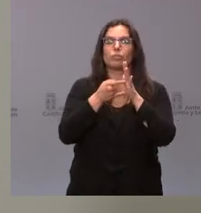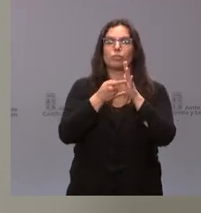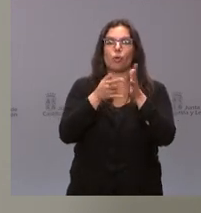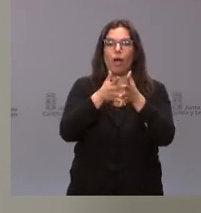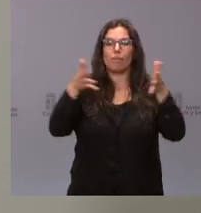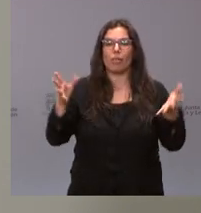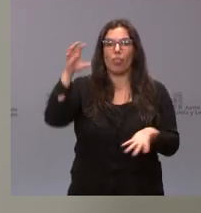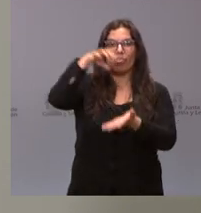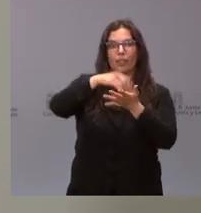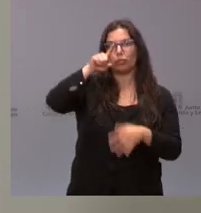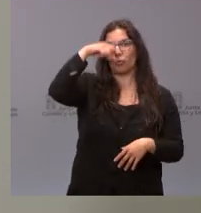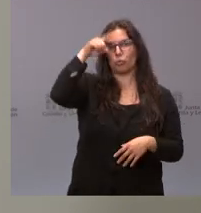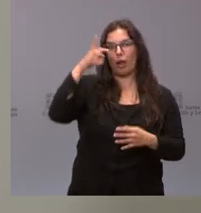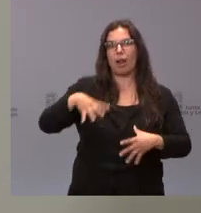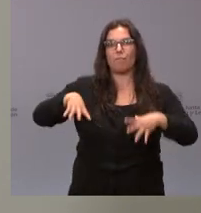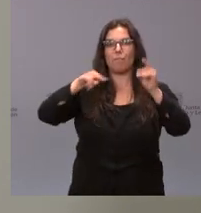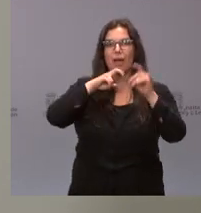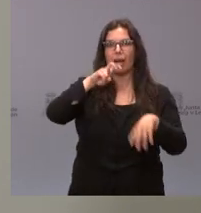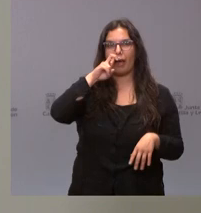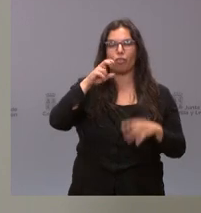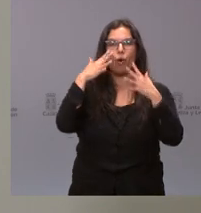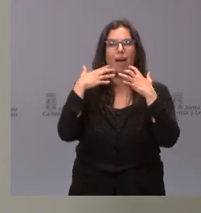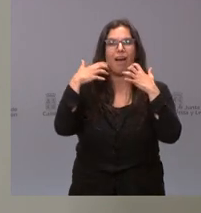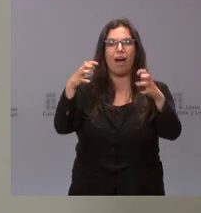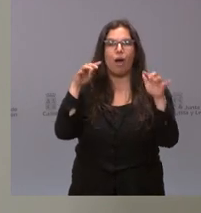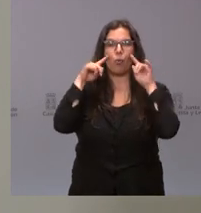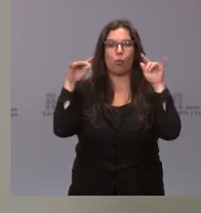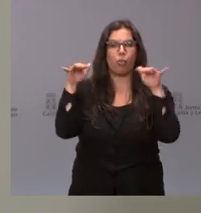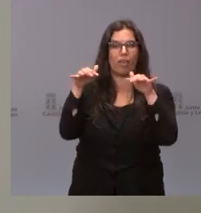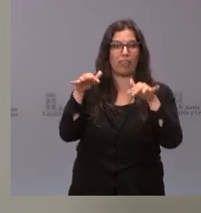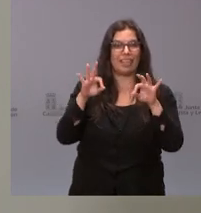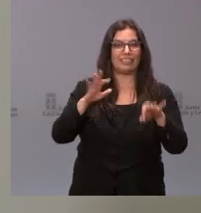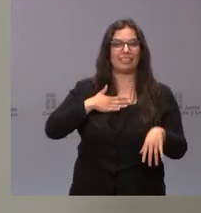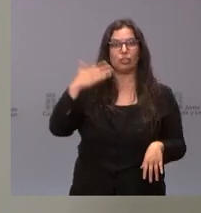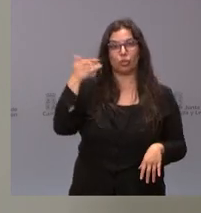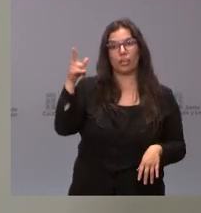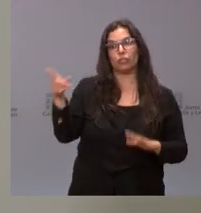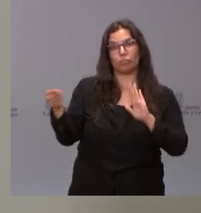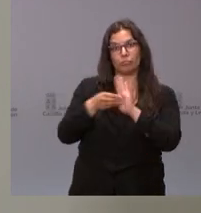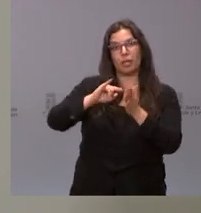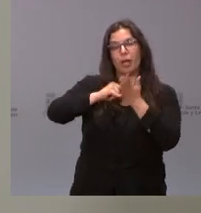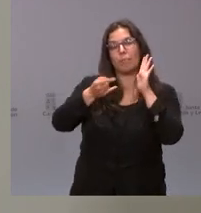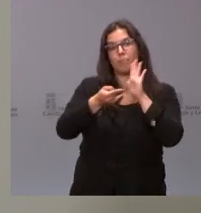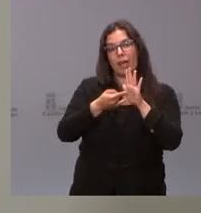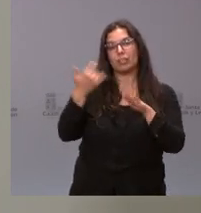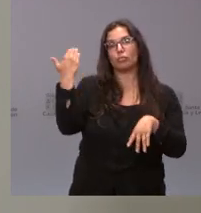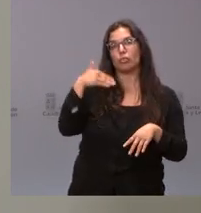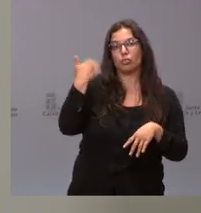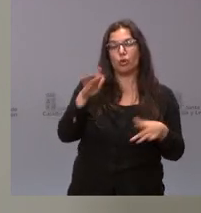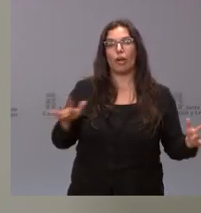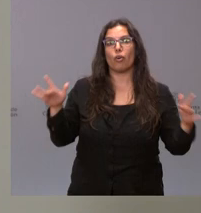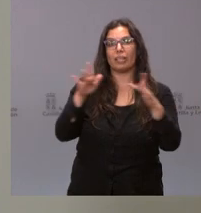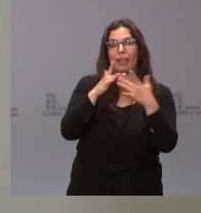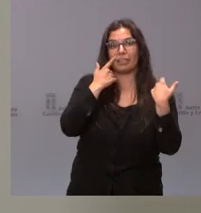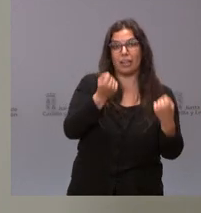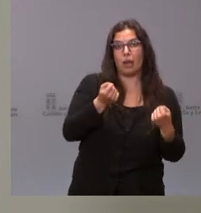Cultural Palacio de la Audiencia de Soria. Esta es una de las actuaciones que figura en el Plan Soria Conectada y Saludable, una de las más